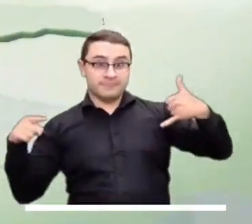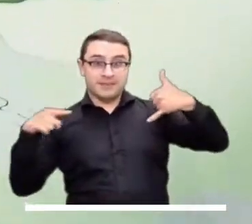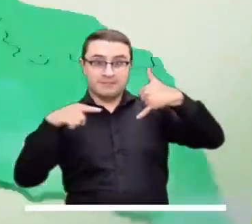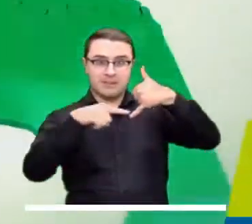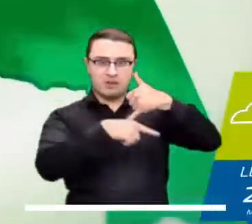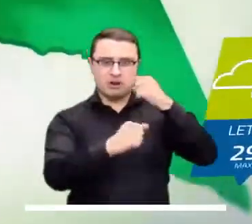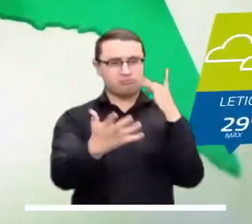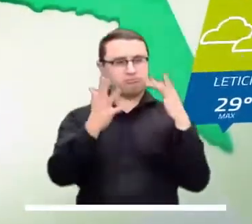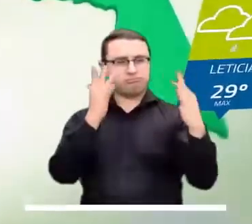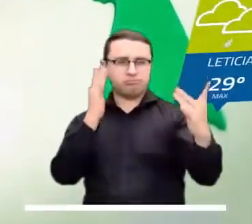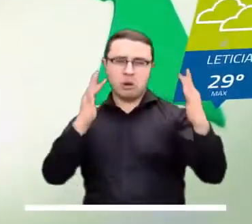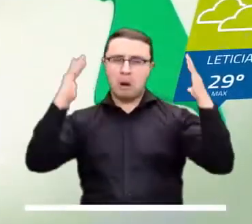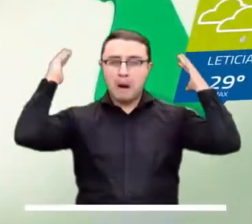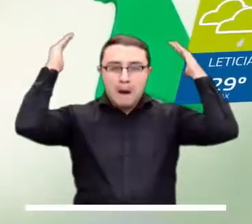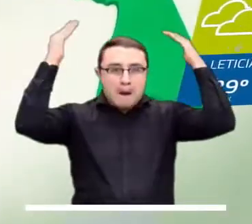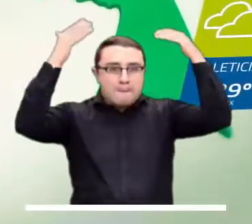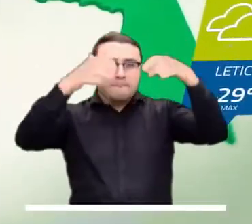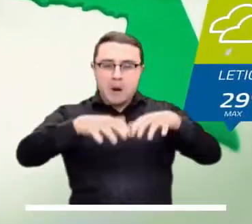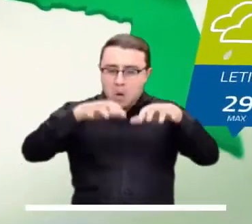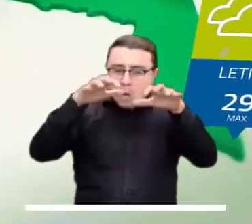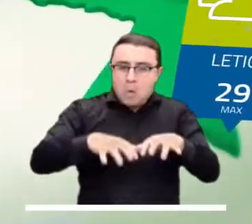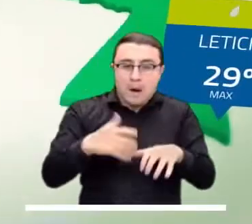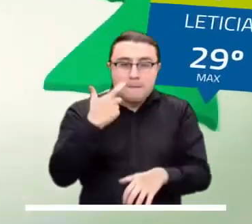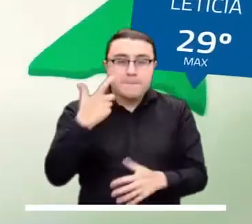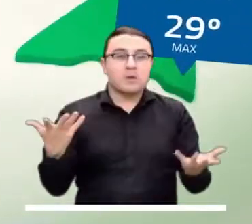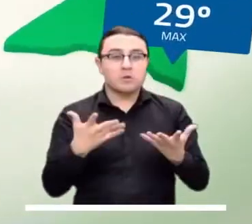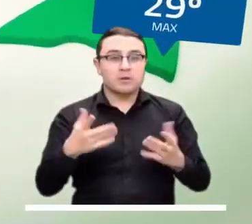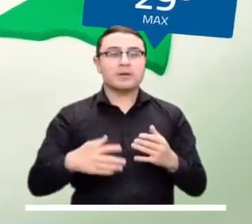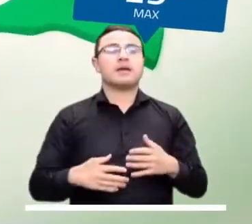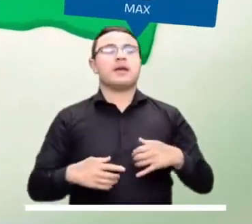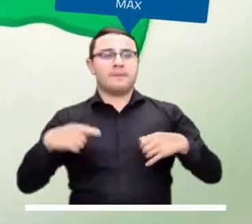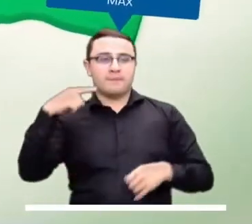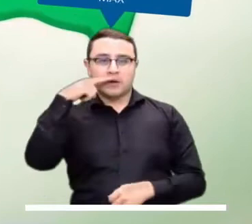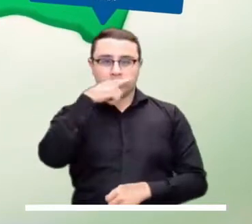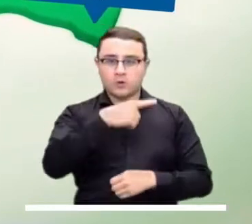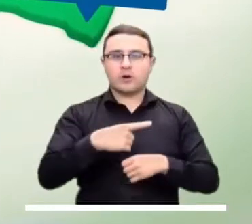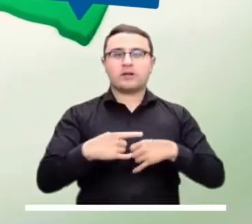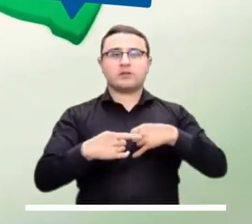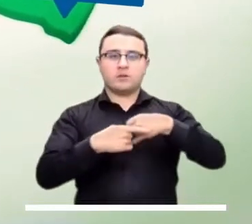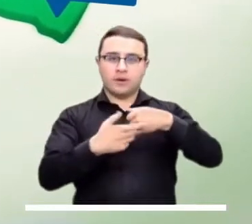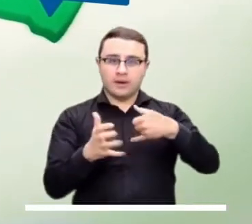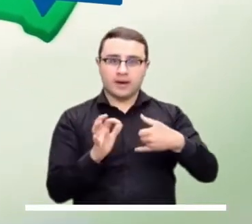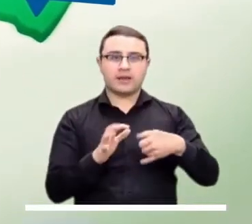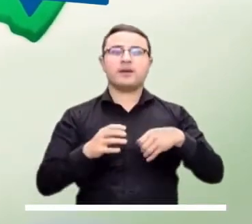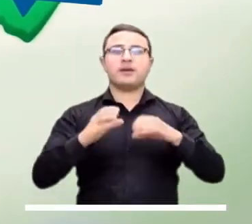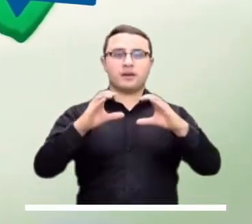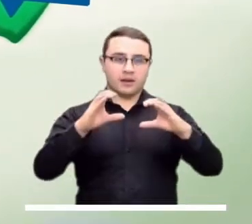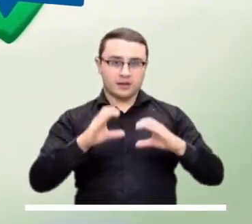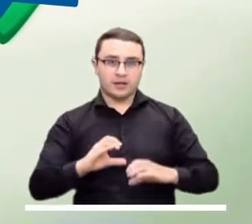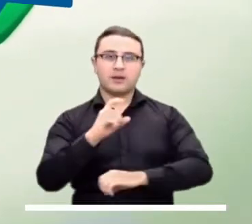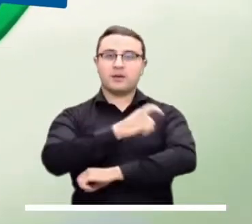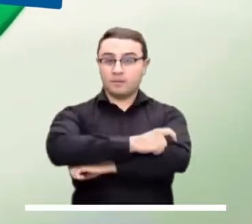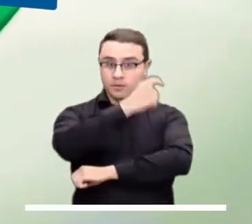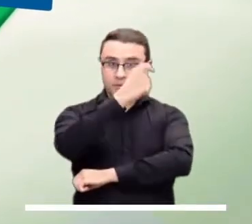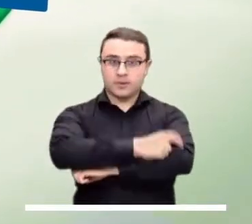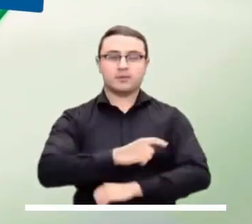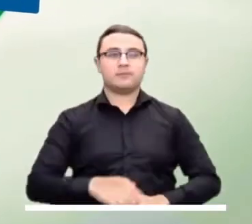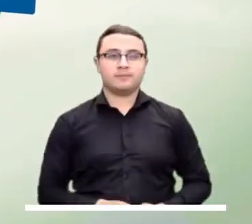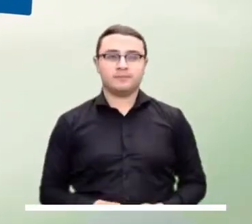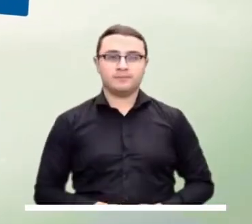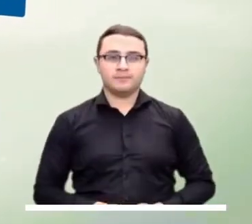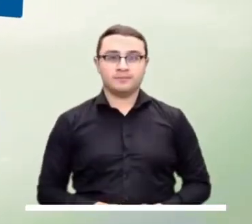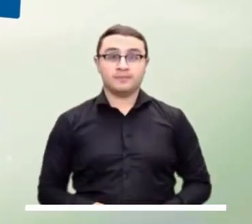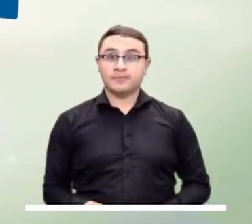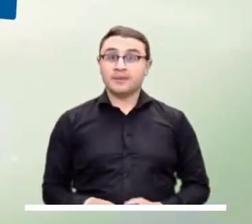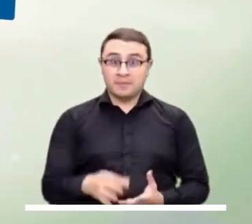Una tarde encapotada se prevé en la selva amazónica, con lluvias significativas en amplios sectores, sobre todo en Amazonas, Guaviareca,